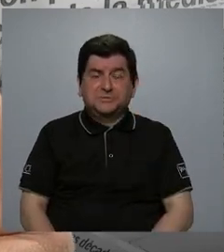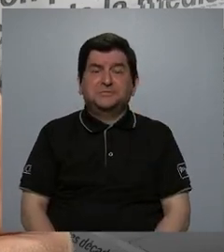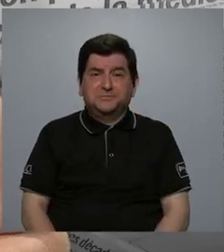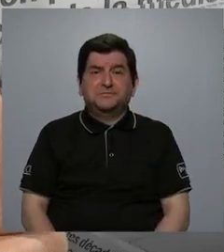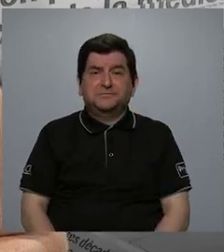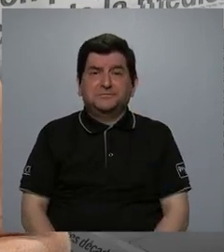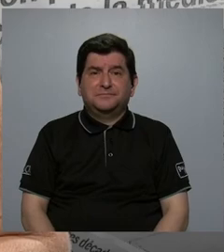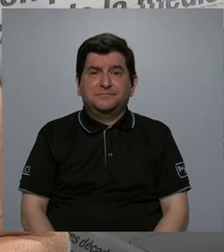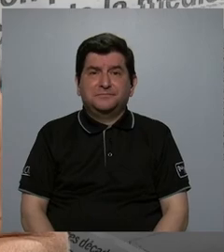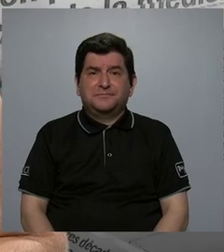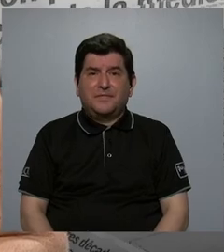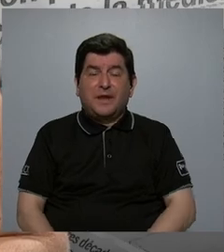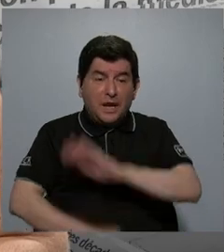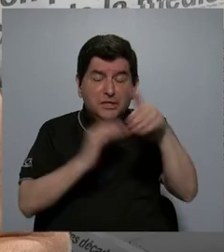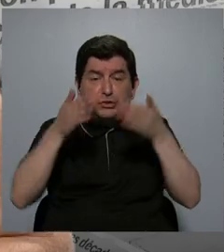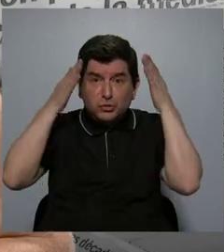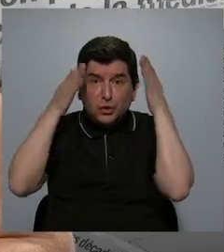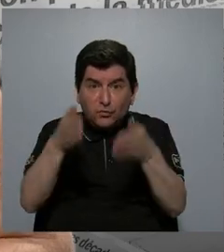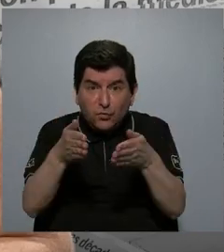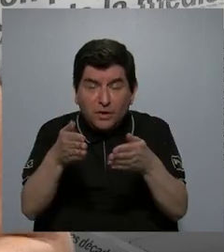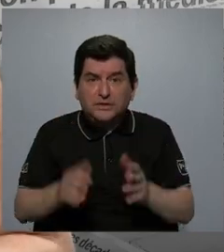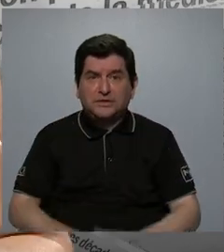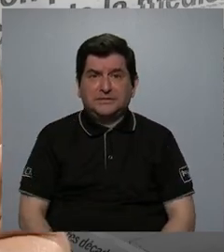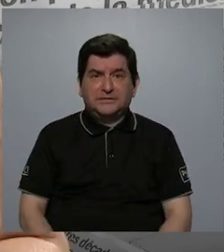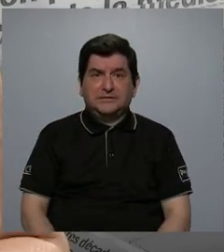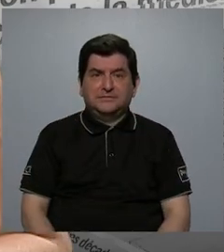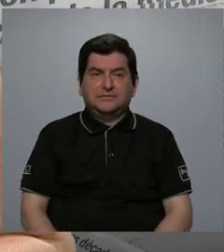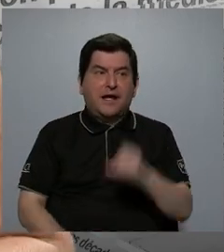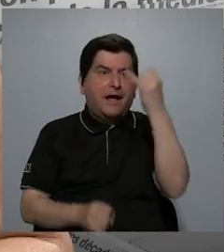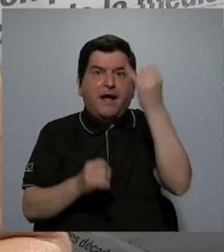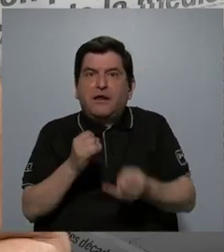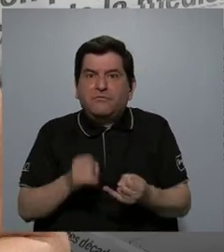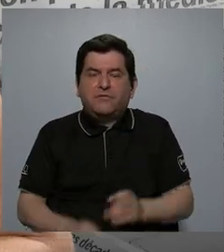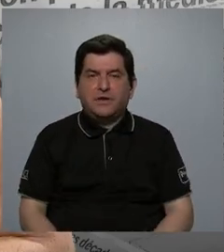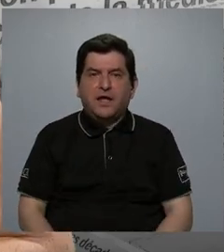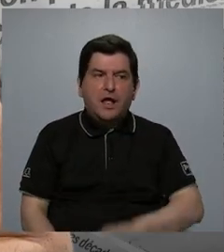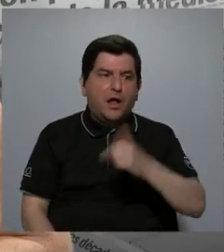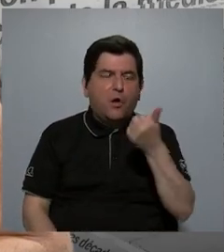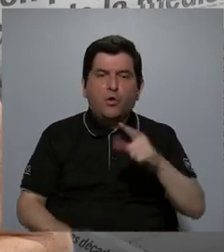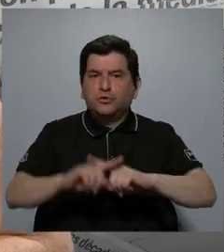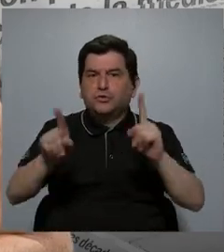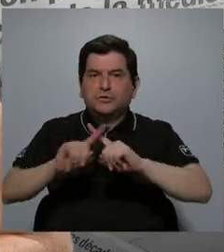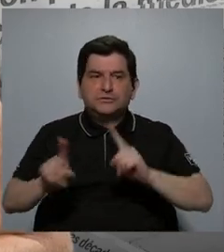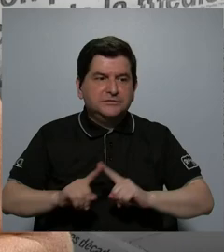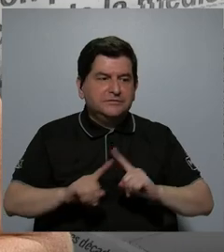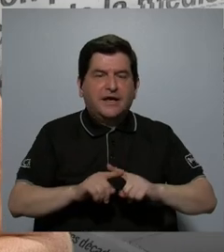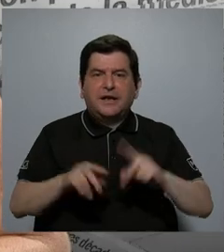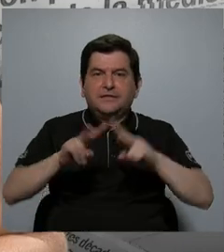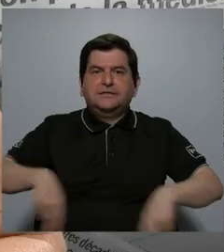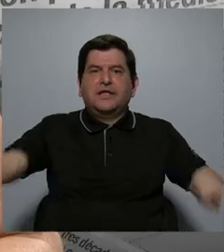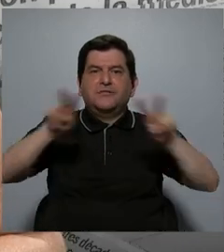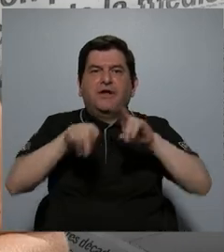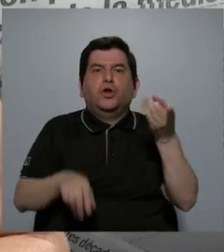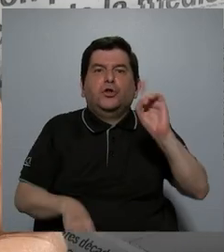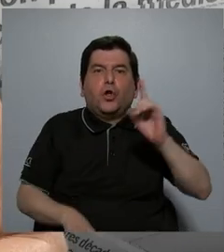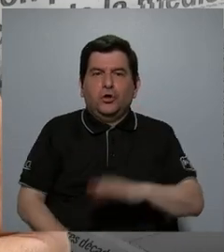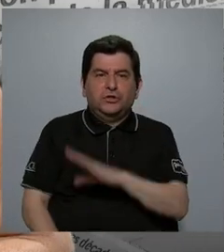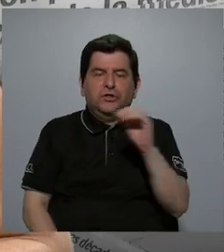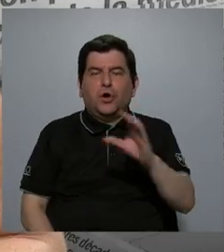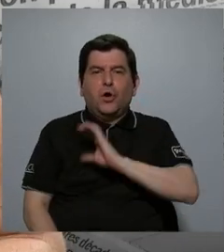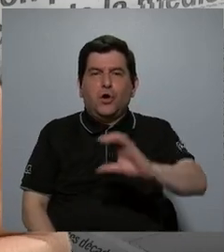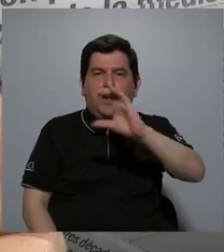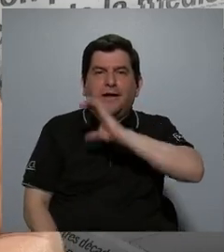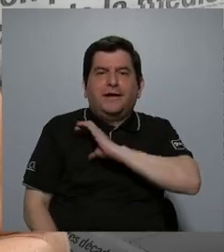si todo lo focalizamos en esto, ¿dónde quedan otra serie de valores o de